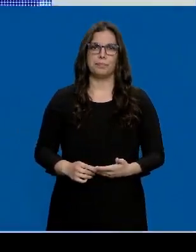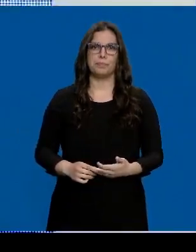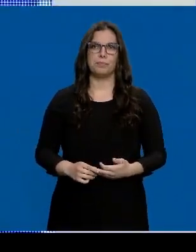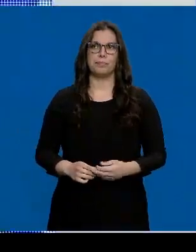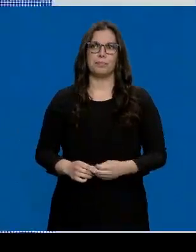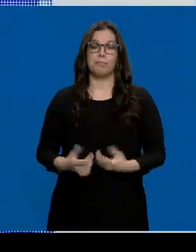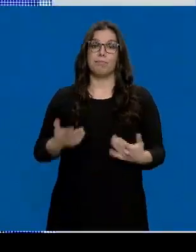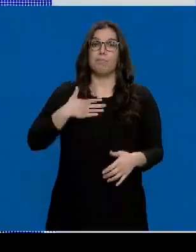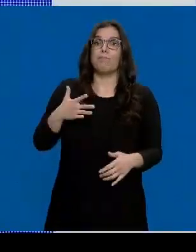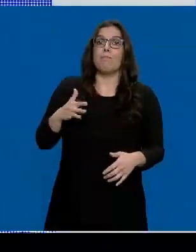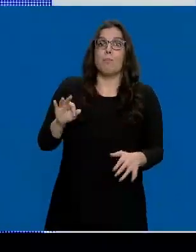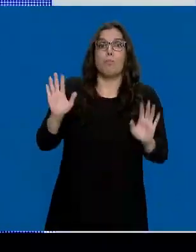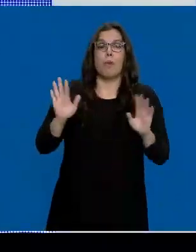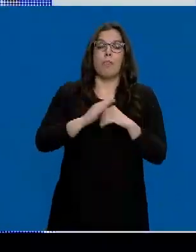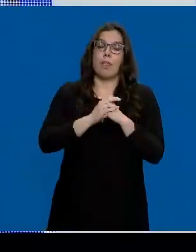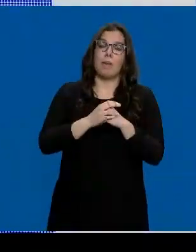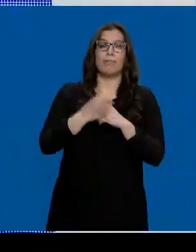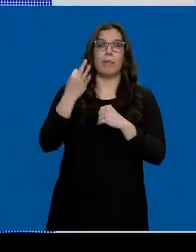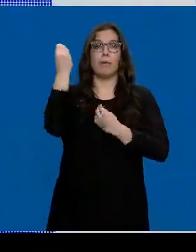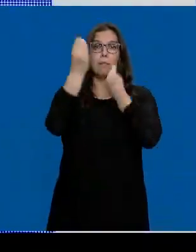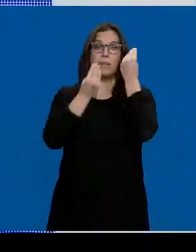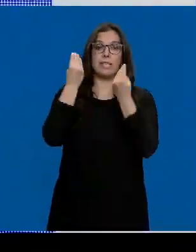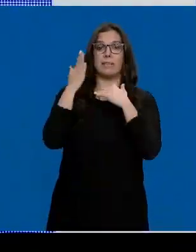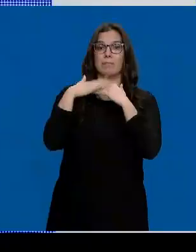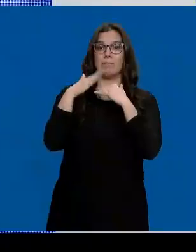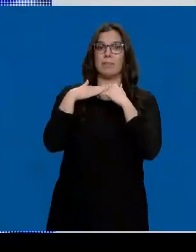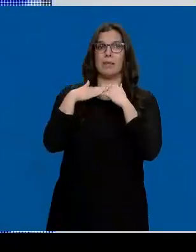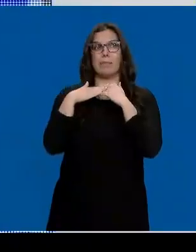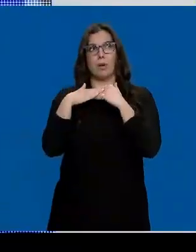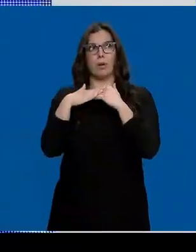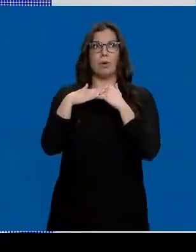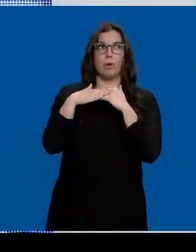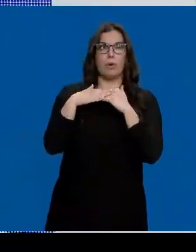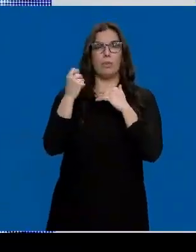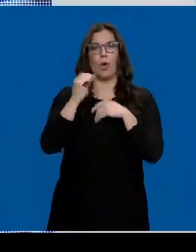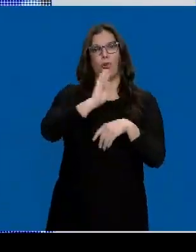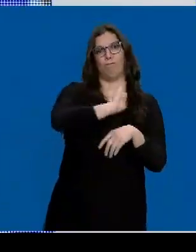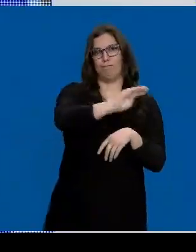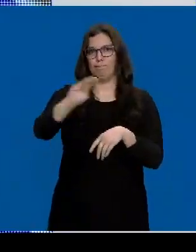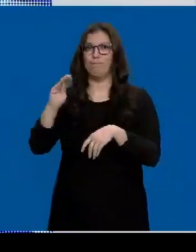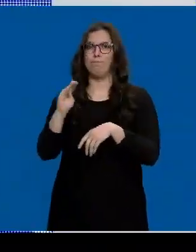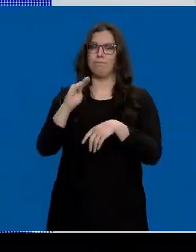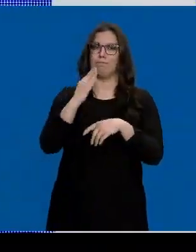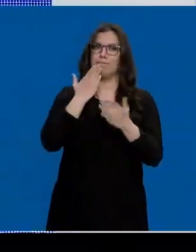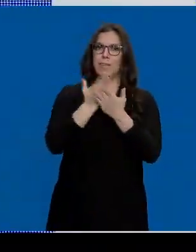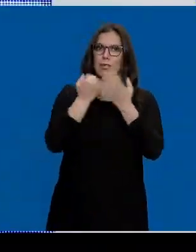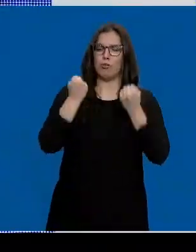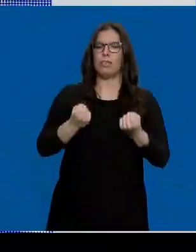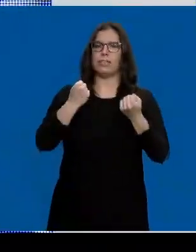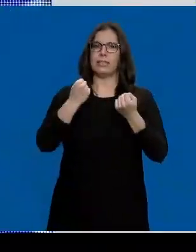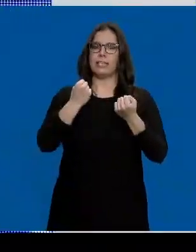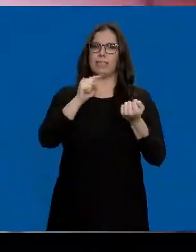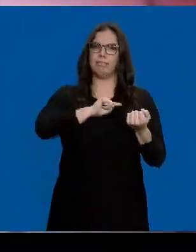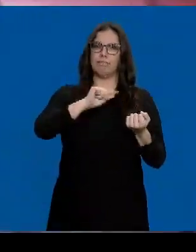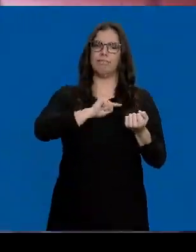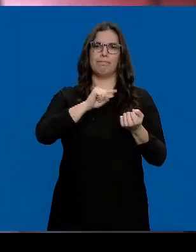A lo mejor hay que plantearse por lo menos una llamada más importante a la prudencia y a la contención.